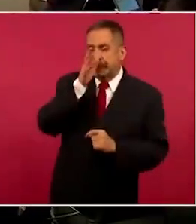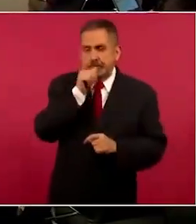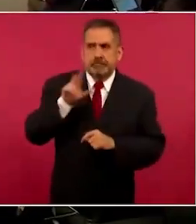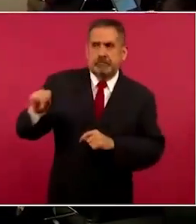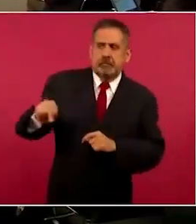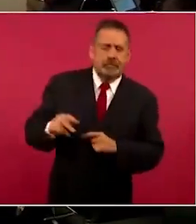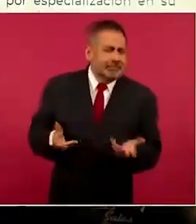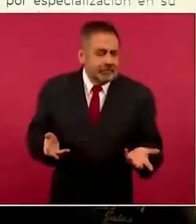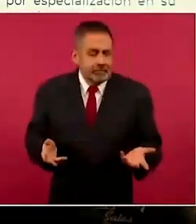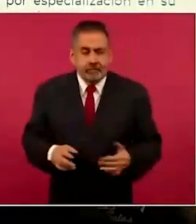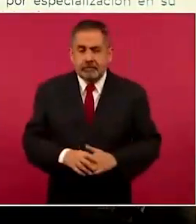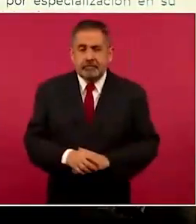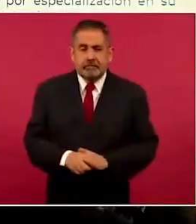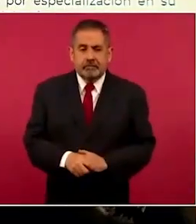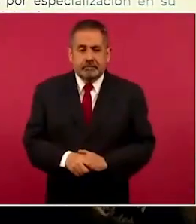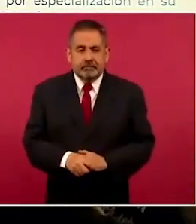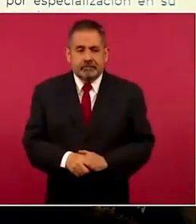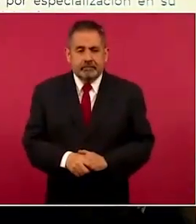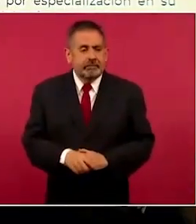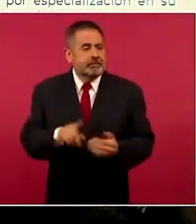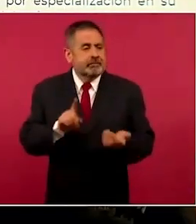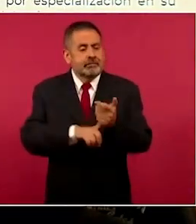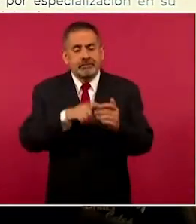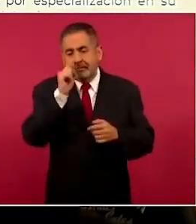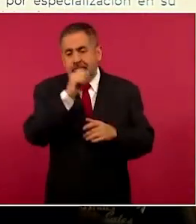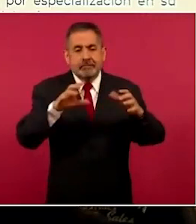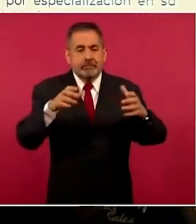desde el Poder Judicial